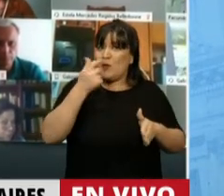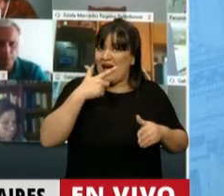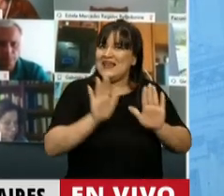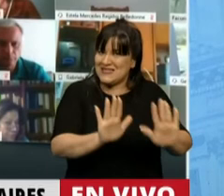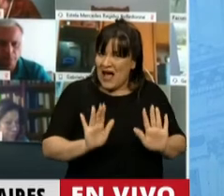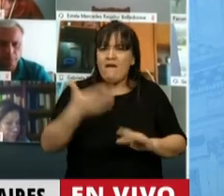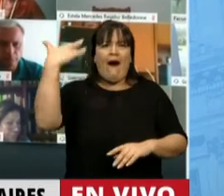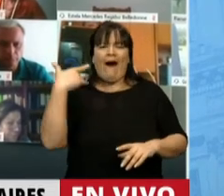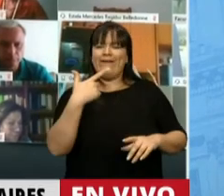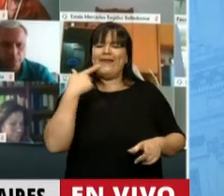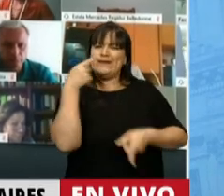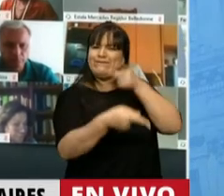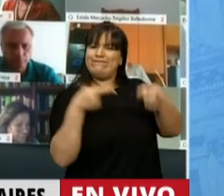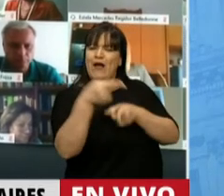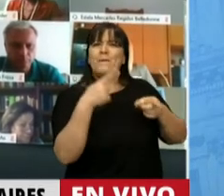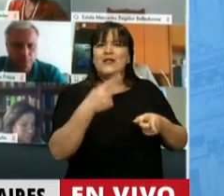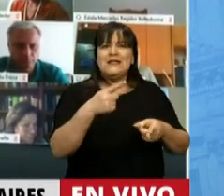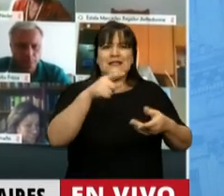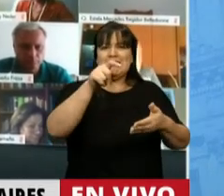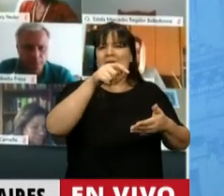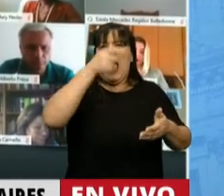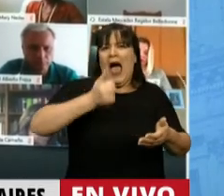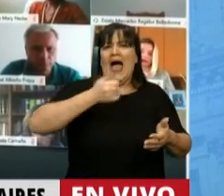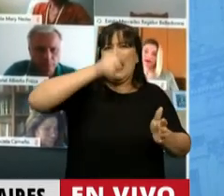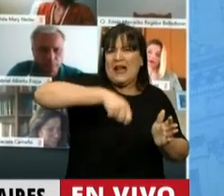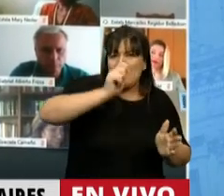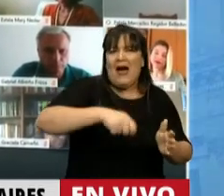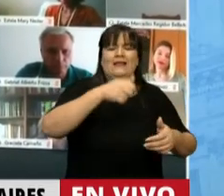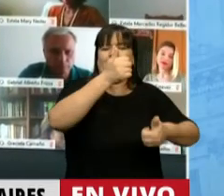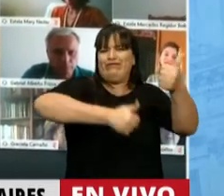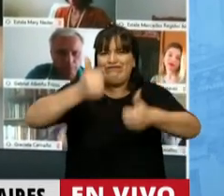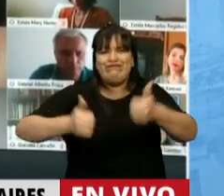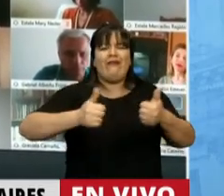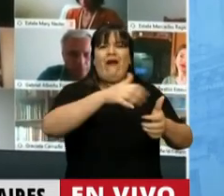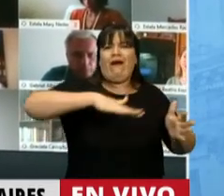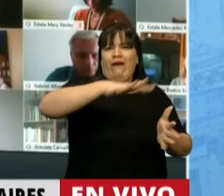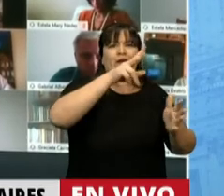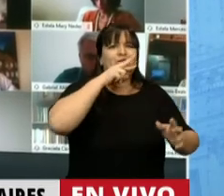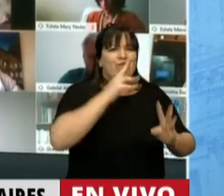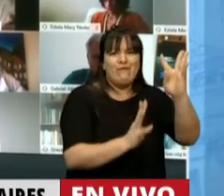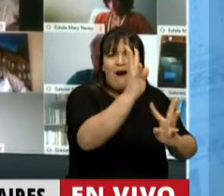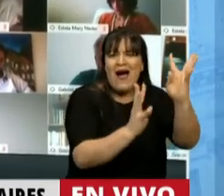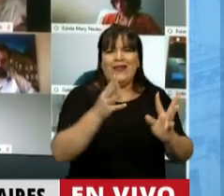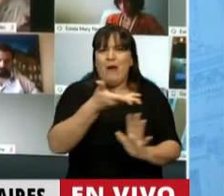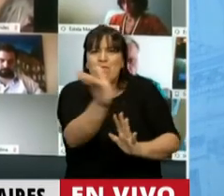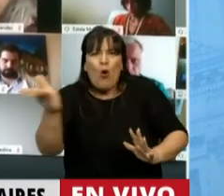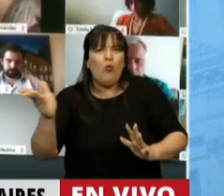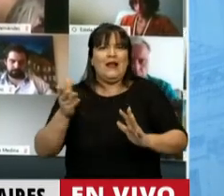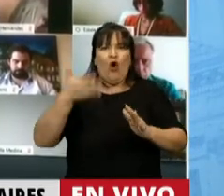cuestionado porque se estaban rematando espacios verdes, espacios públicos y demás que